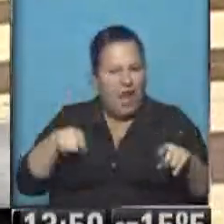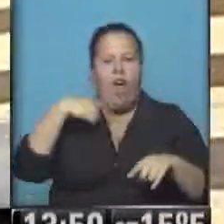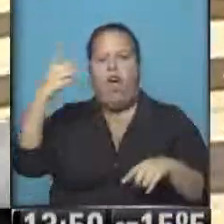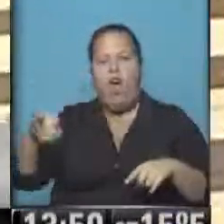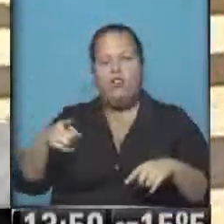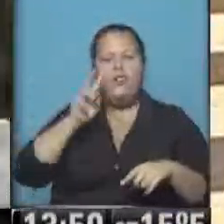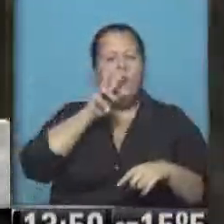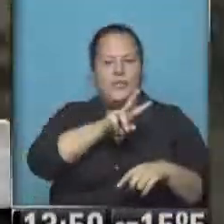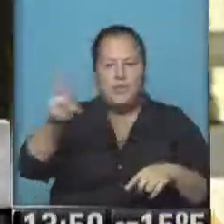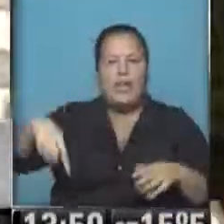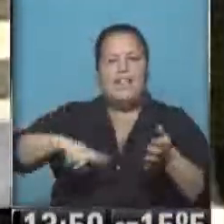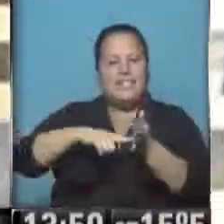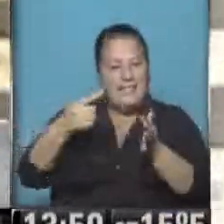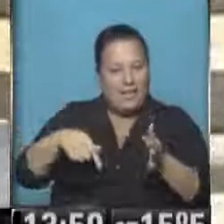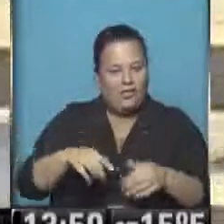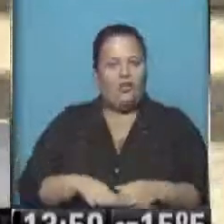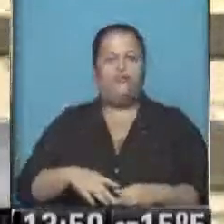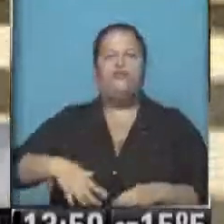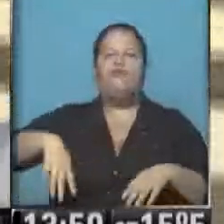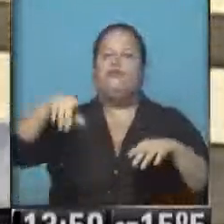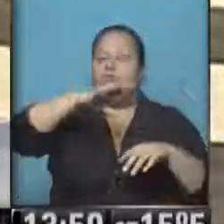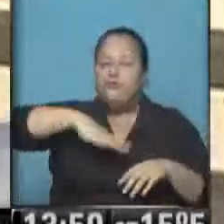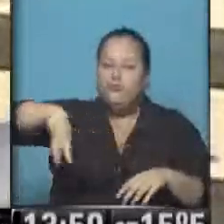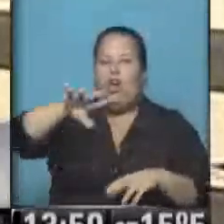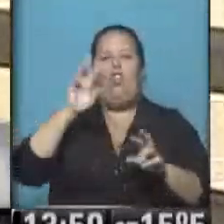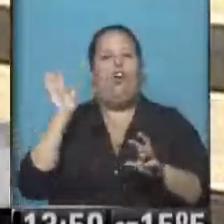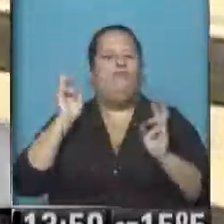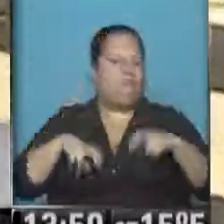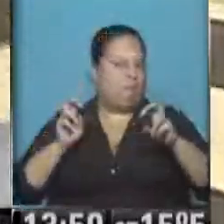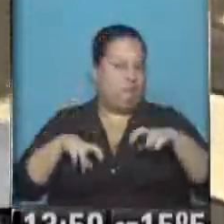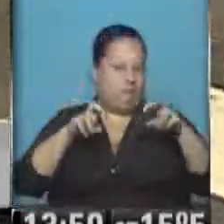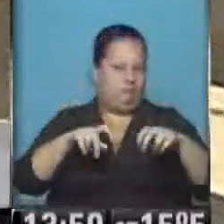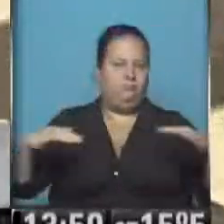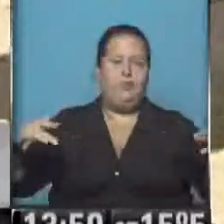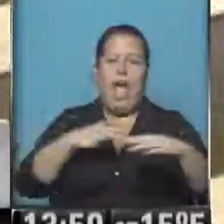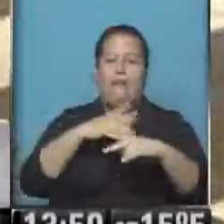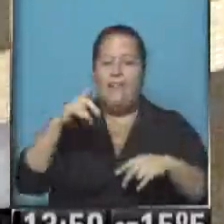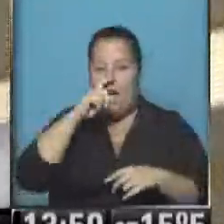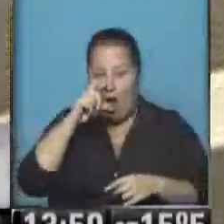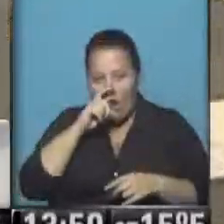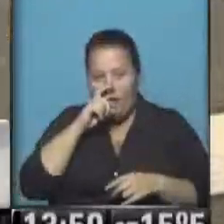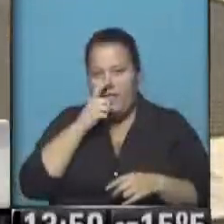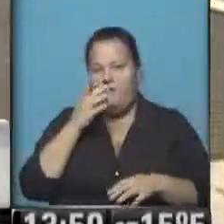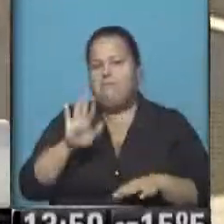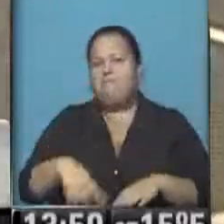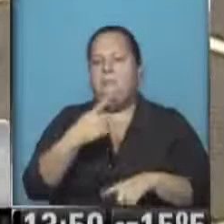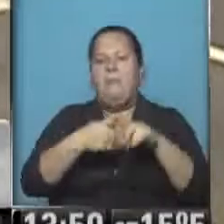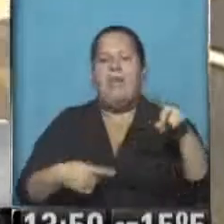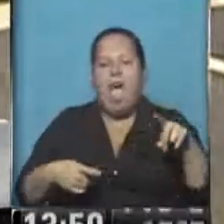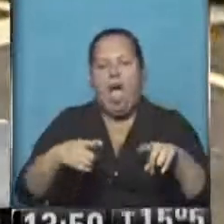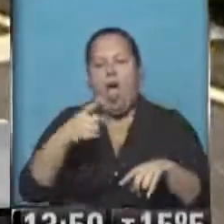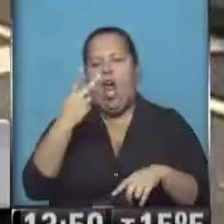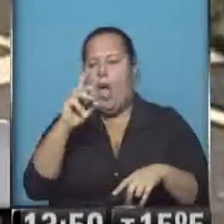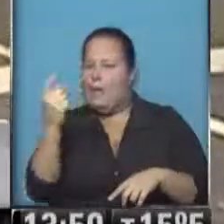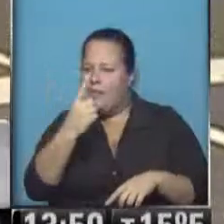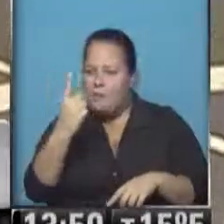otra visual aquí en el centro porteño, todo se hace a pie, y sobre esta avenida Corrientes, en menos de media hora, 20 minutos